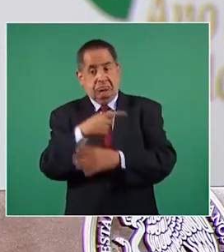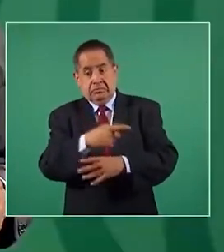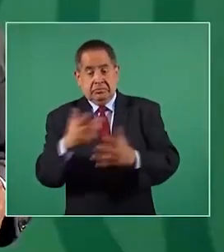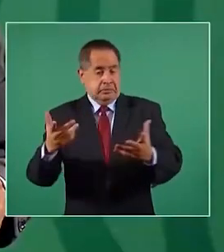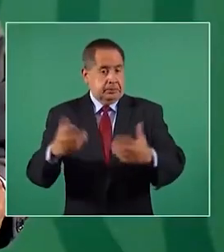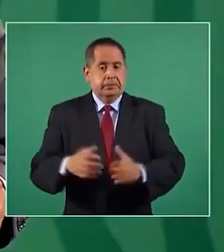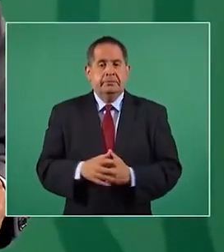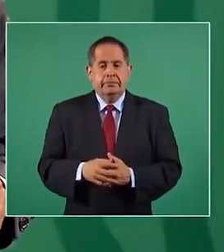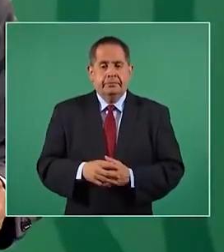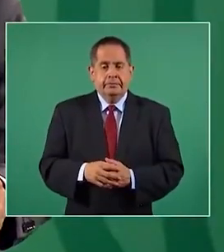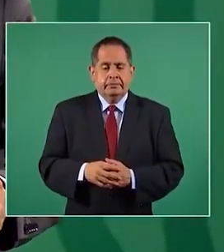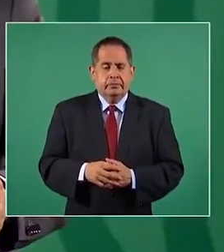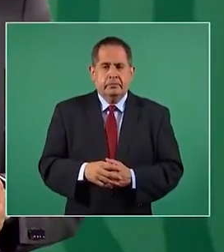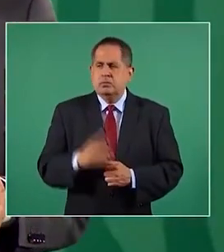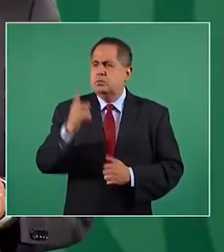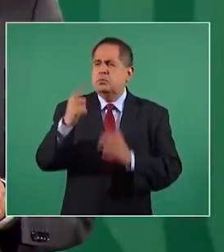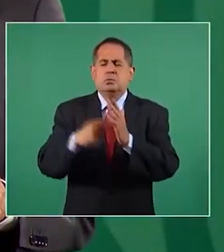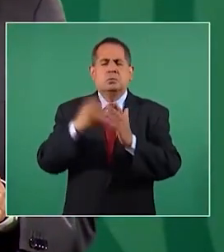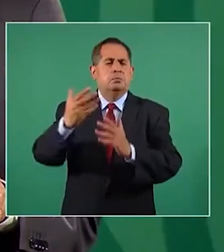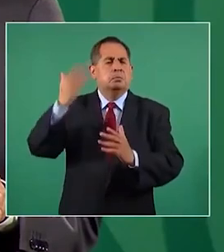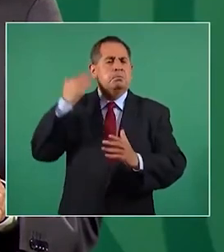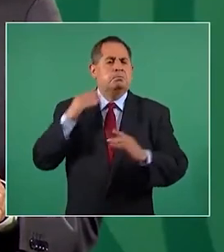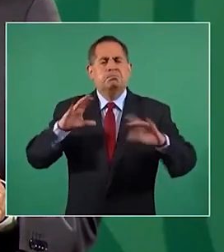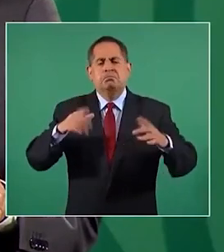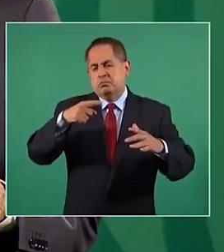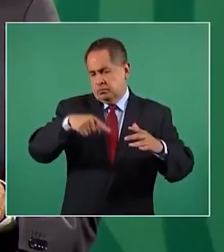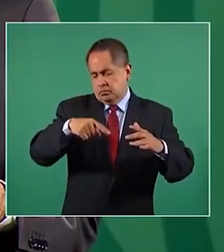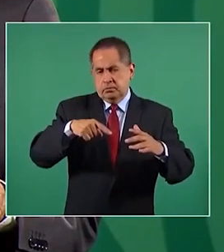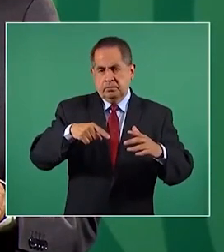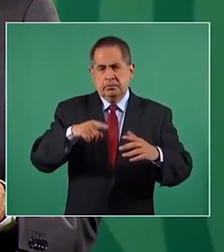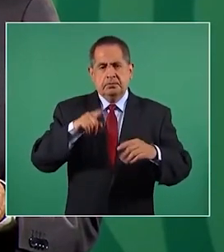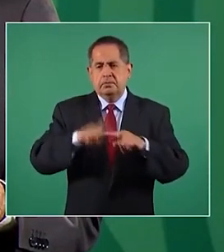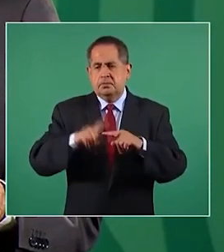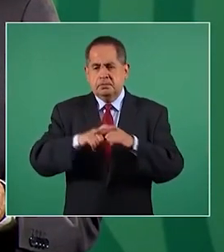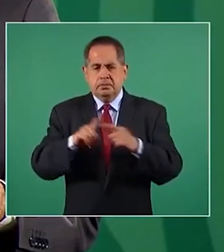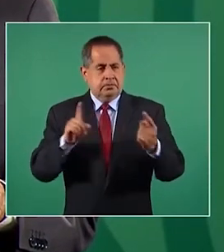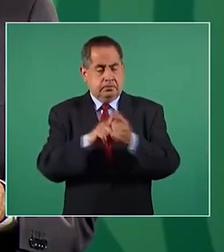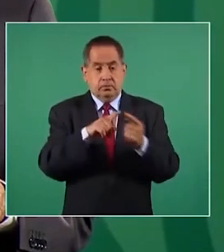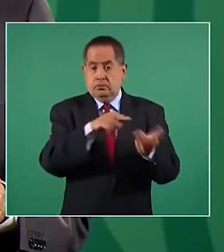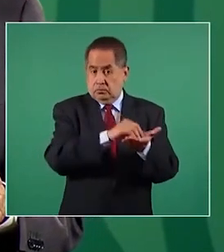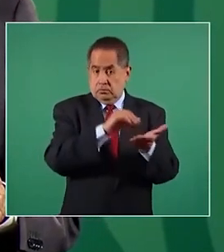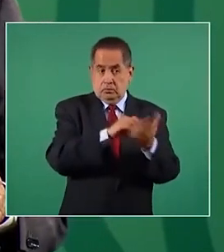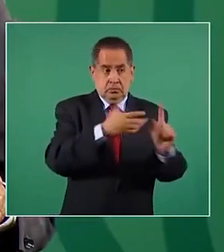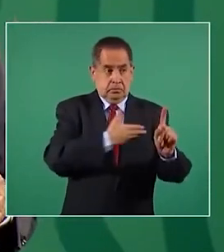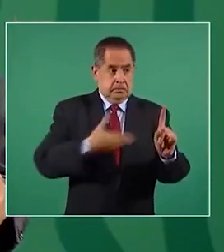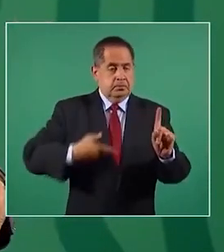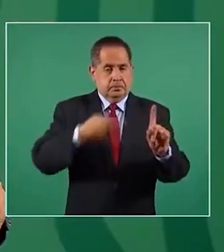llegó una vez a verlo siendo presidente